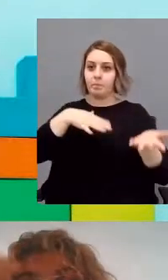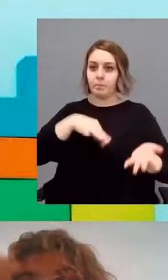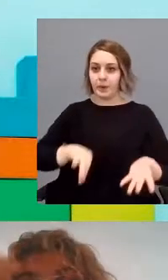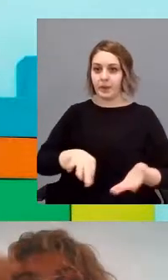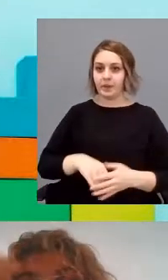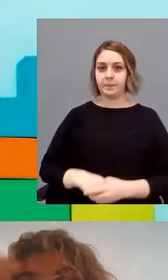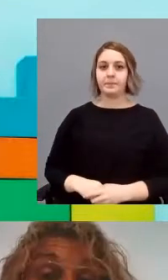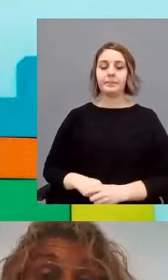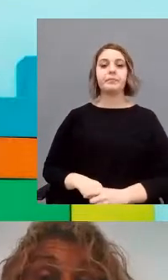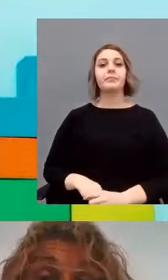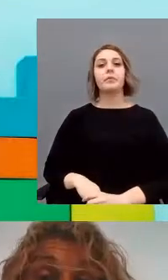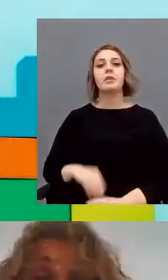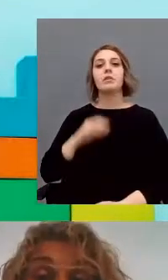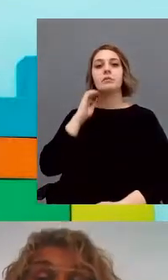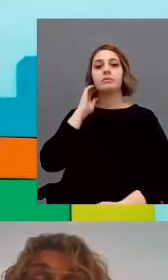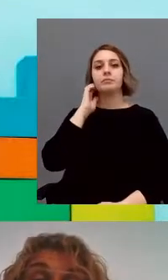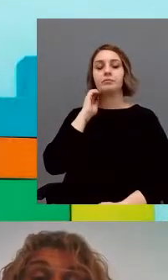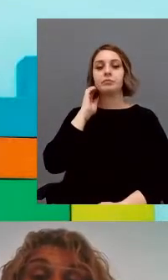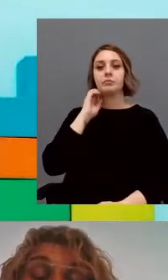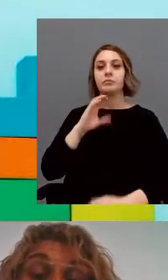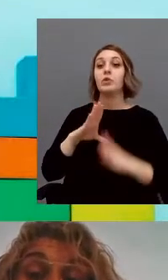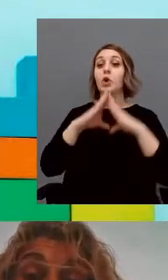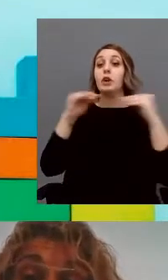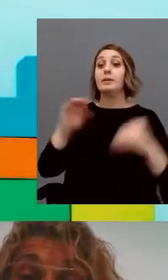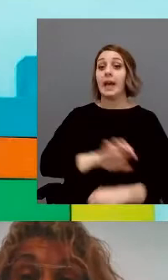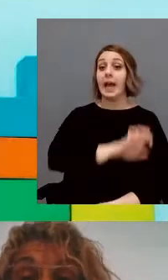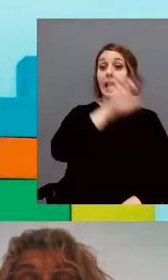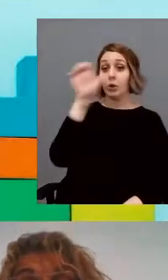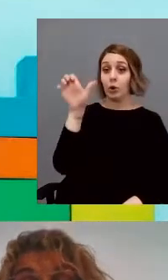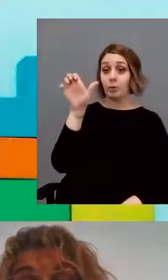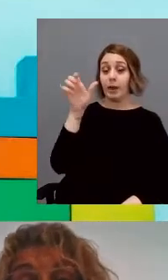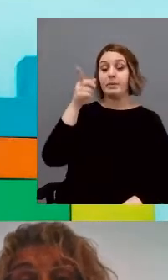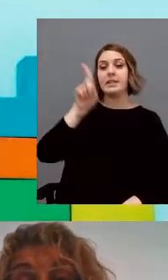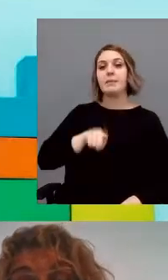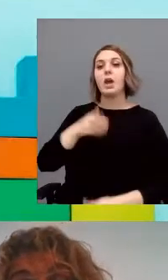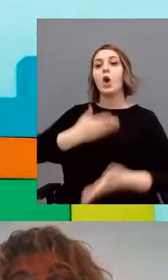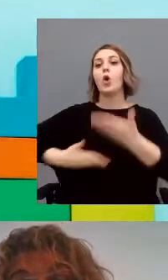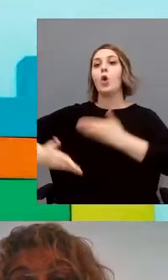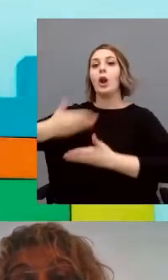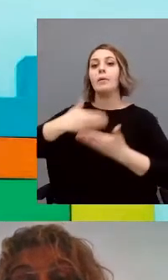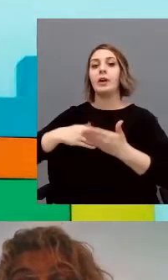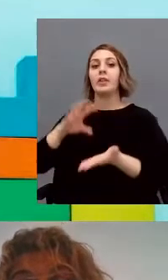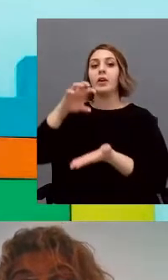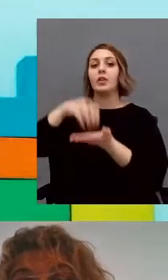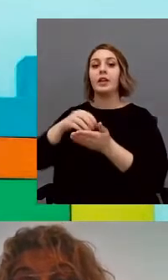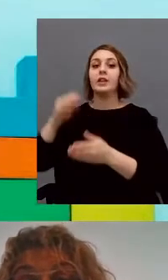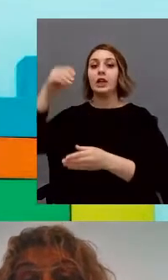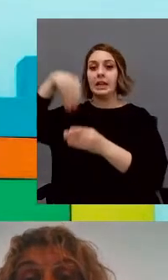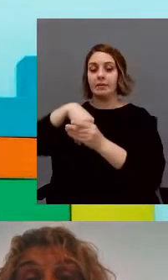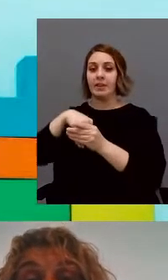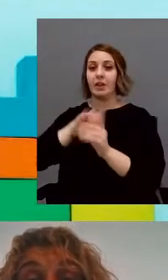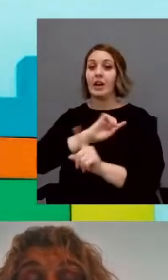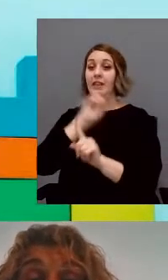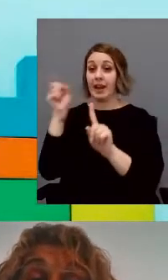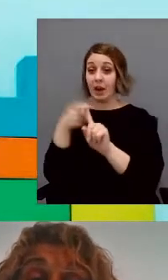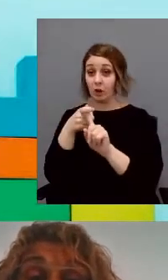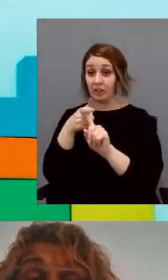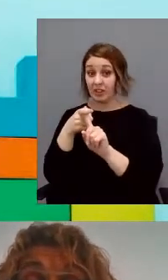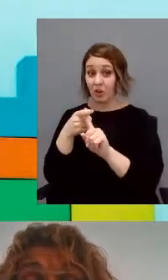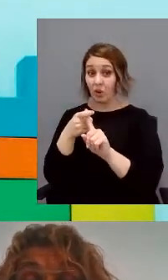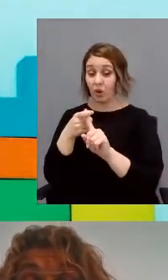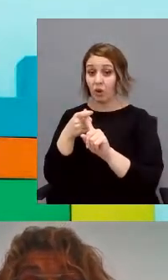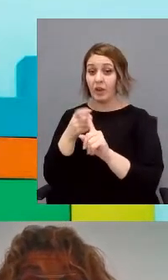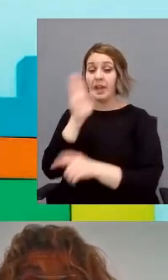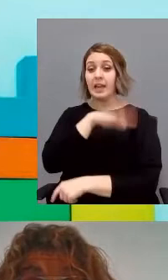Desde la Universidad Europea y en colaboración con el Centro de Intervención y Diagnóstico de